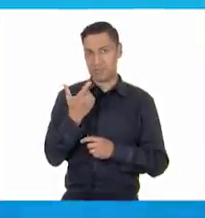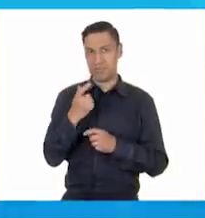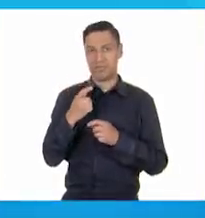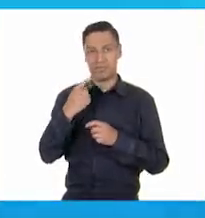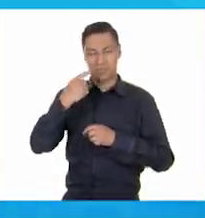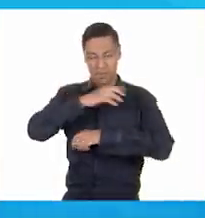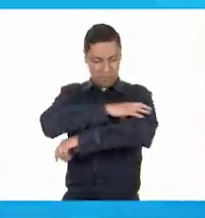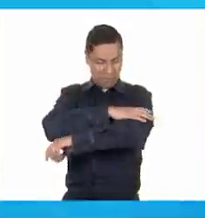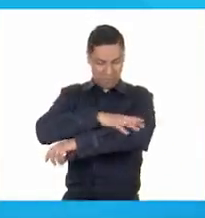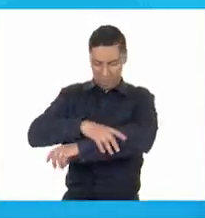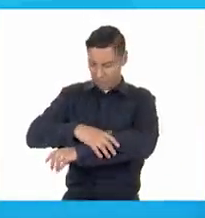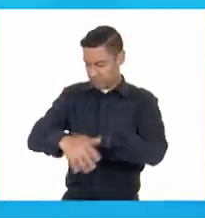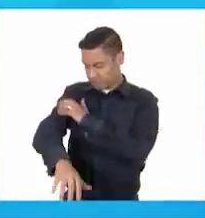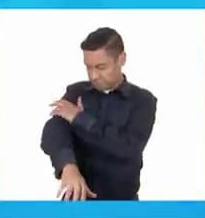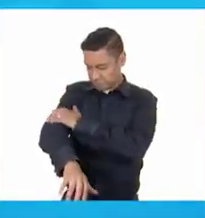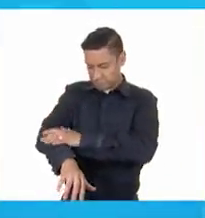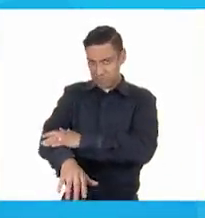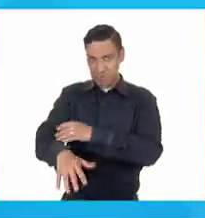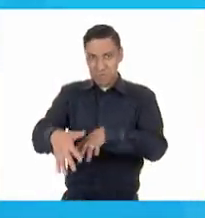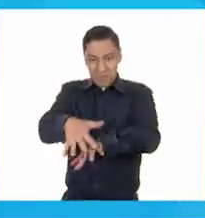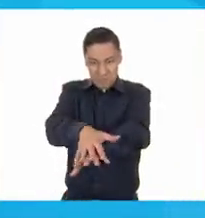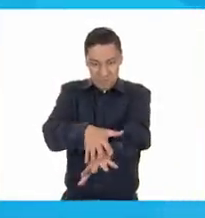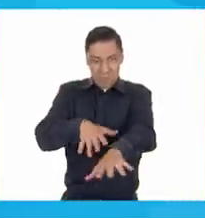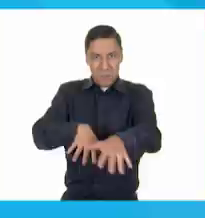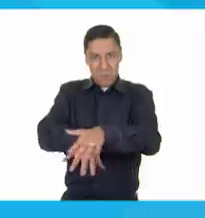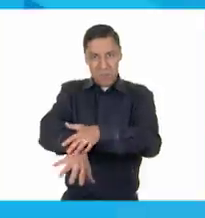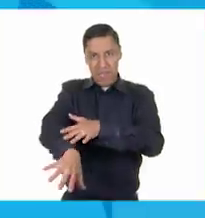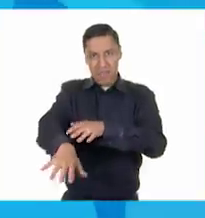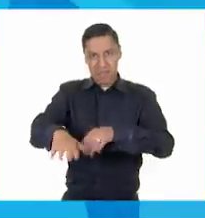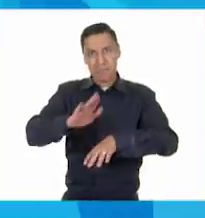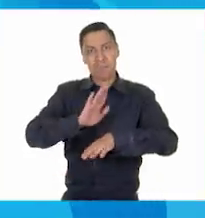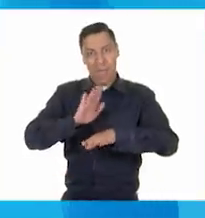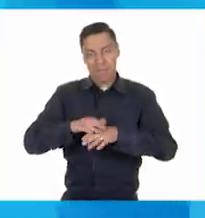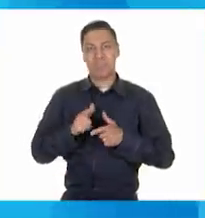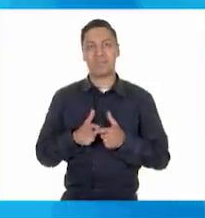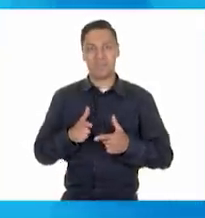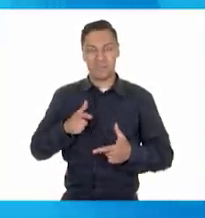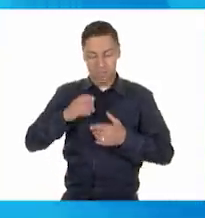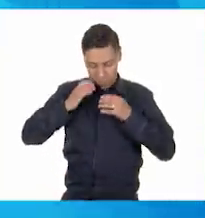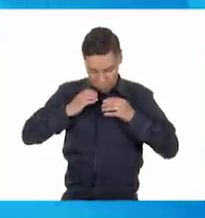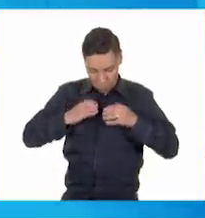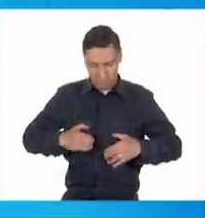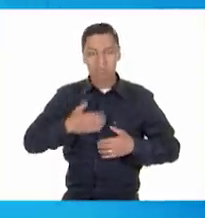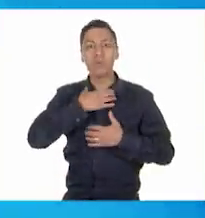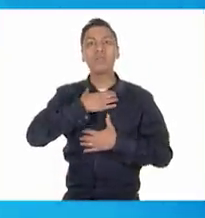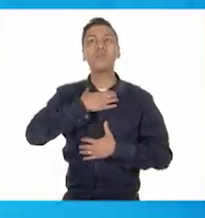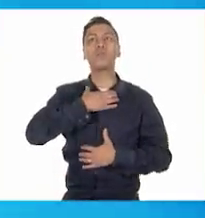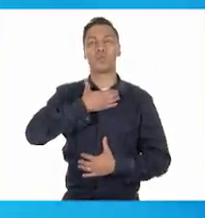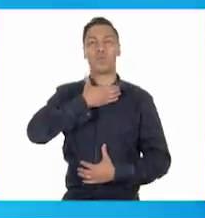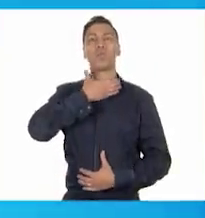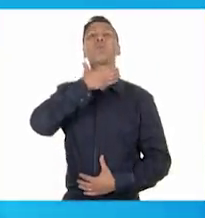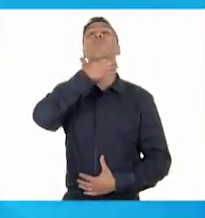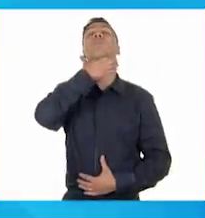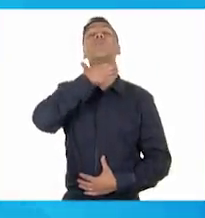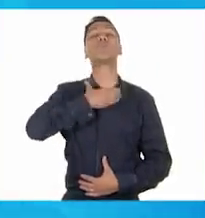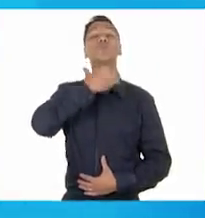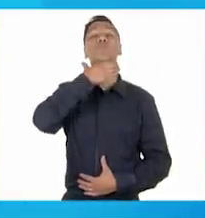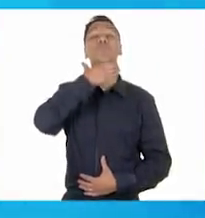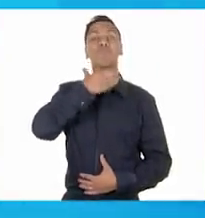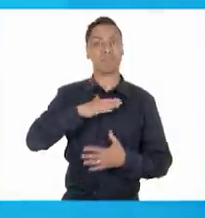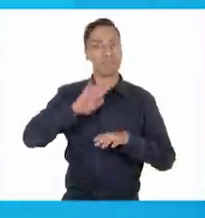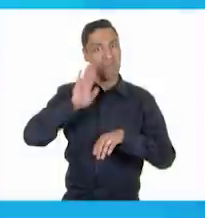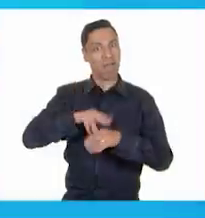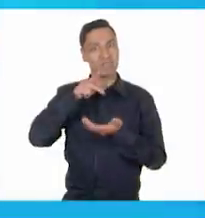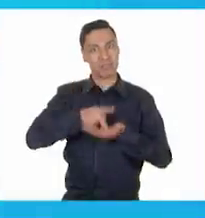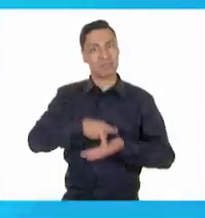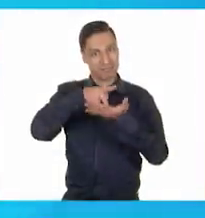brazos y mis piernas son más largos. También mi cuerpo y mi cuello. Y soy más alto y